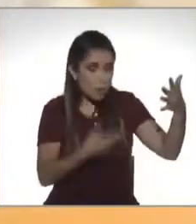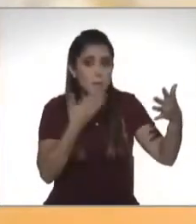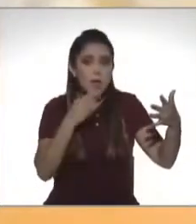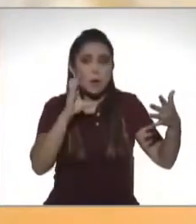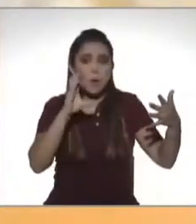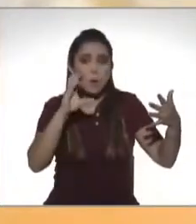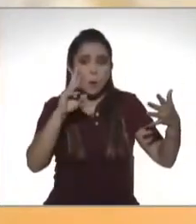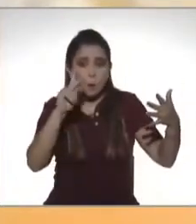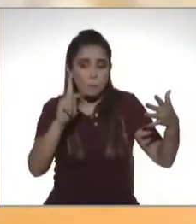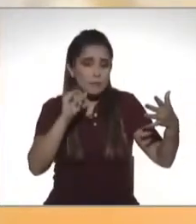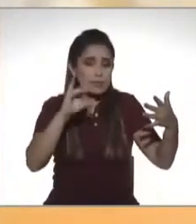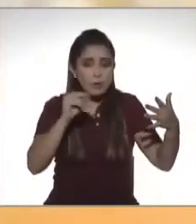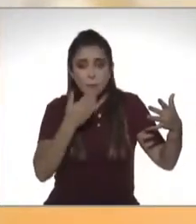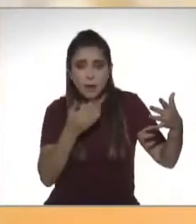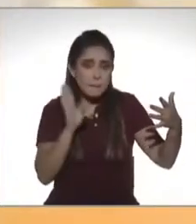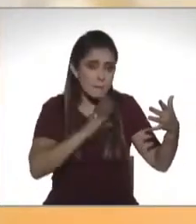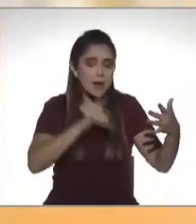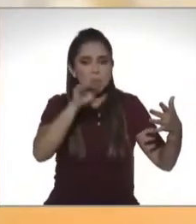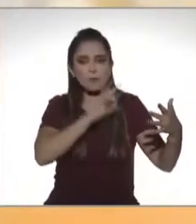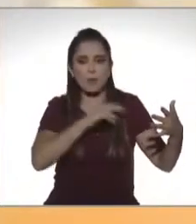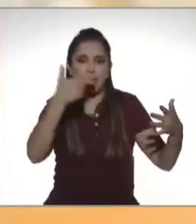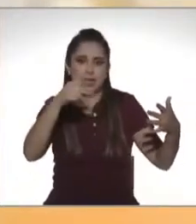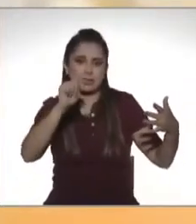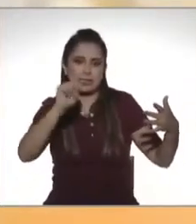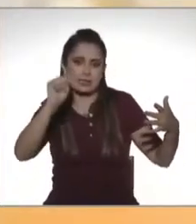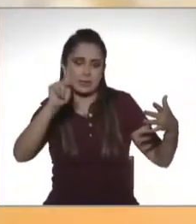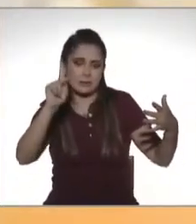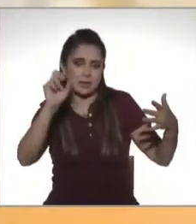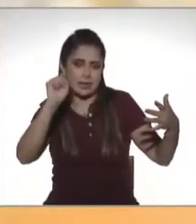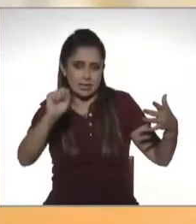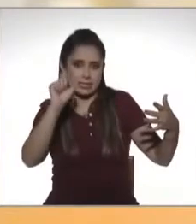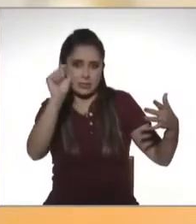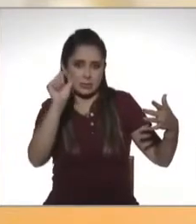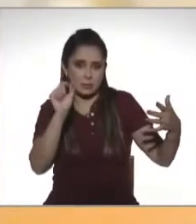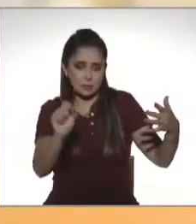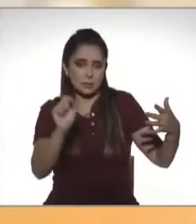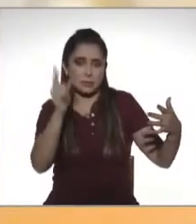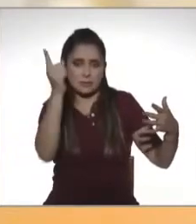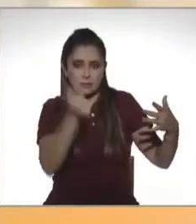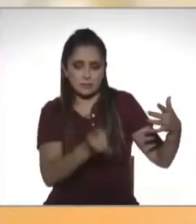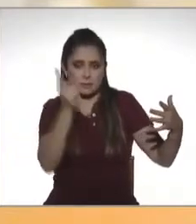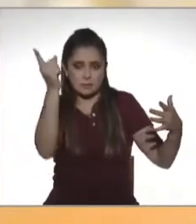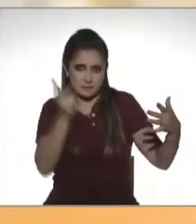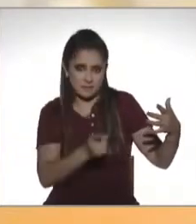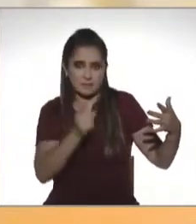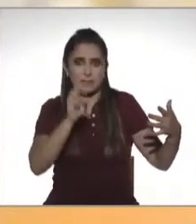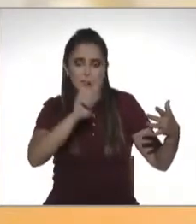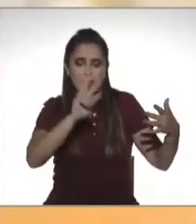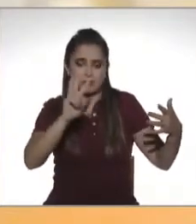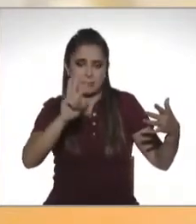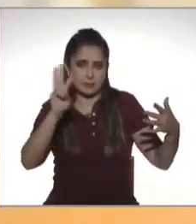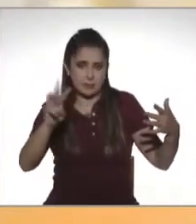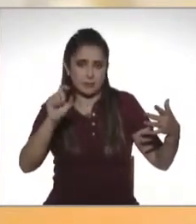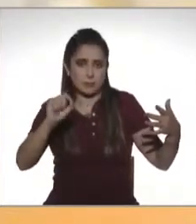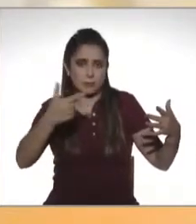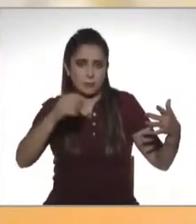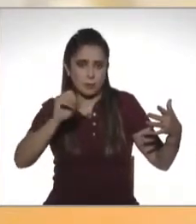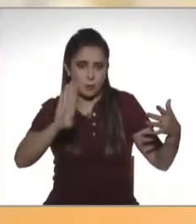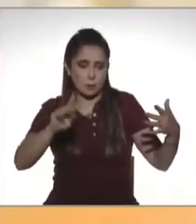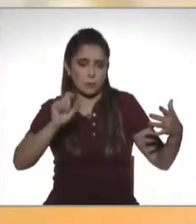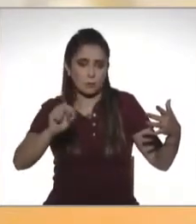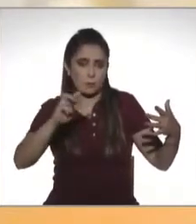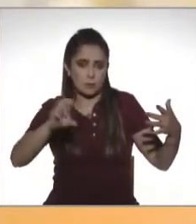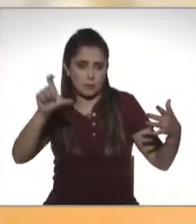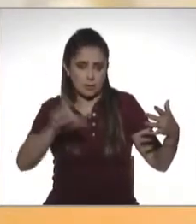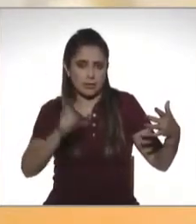CURP, puedes hacerlo en https dos puntos doble diagonal triple W punto gov punto